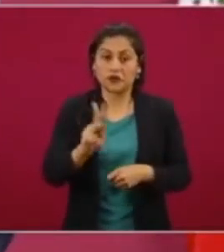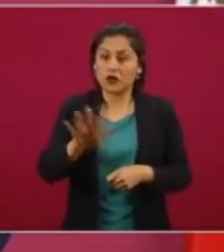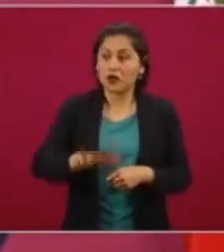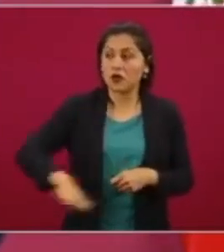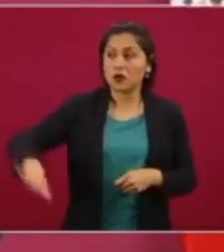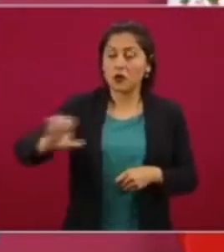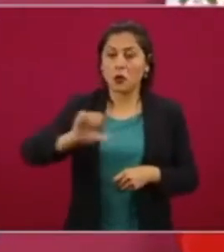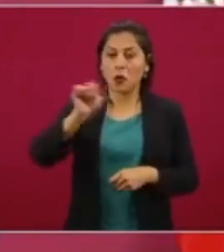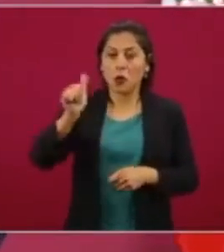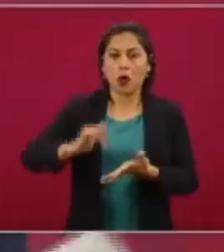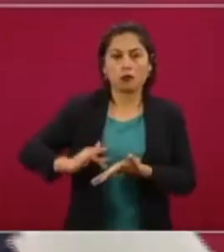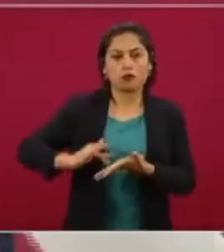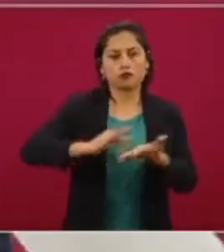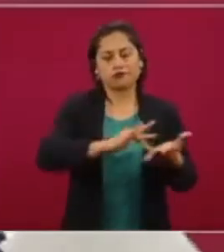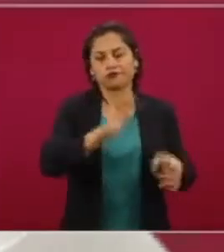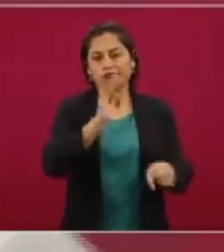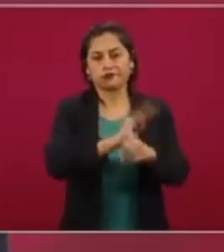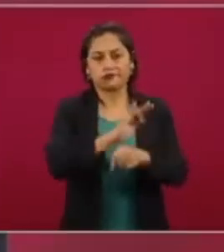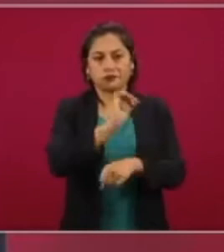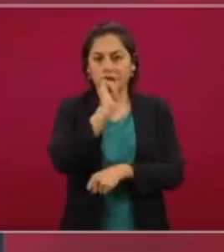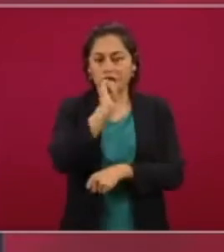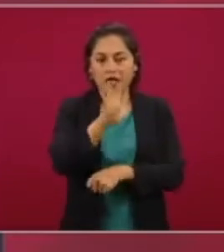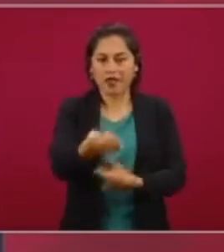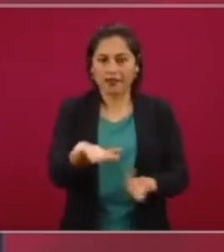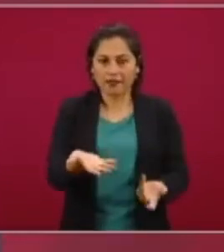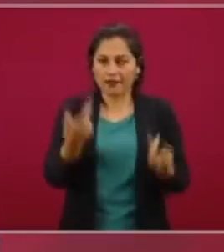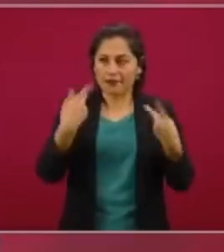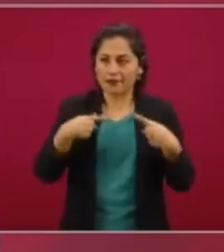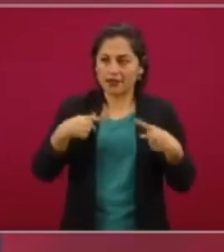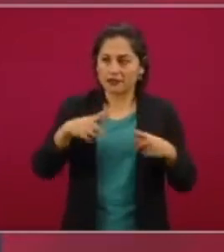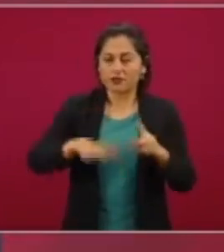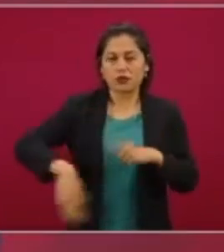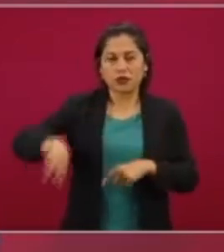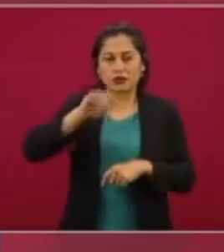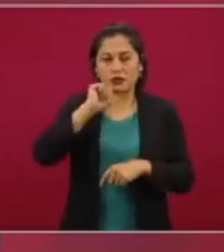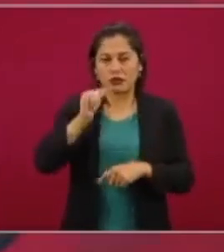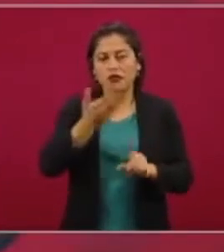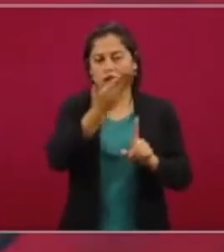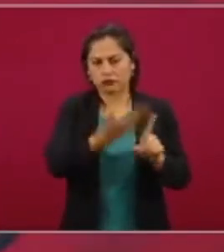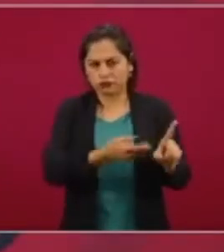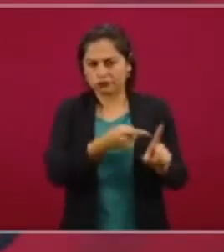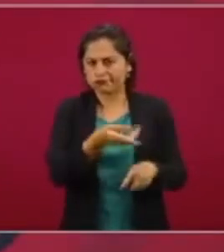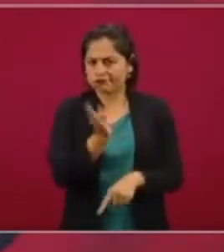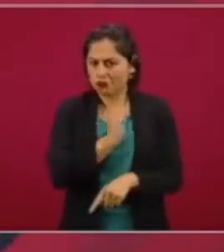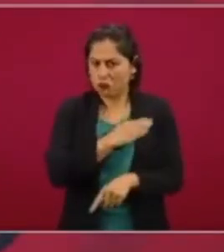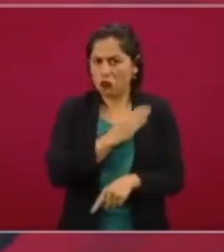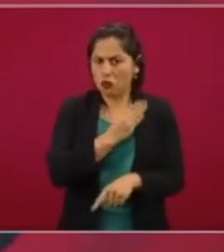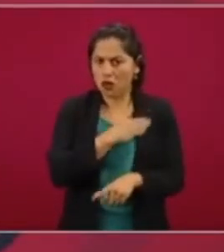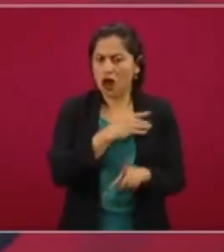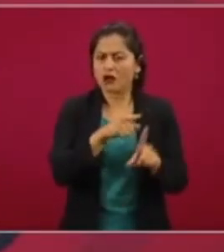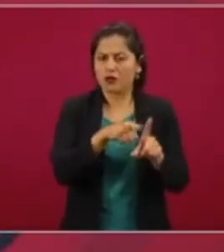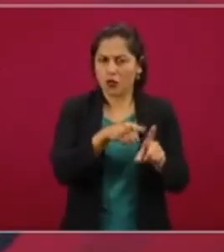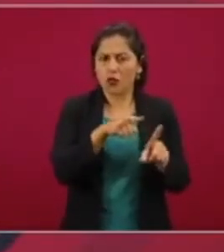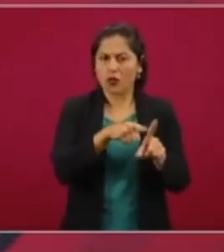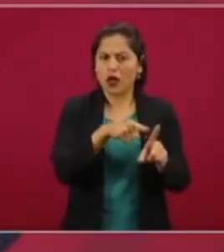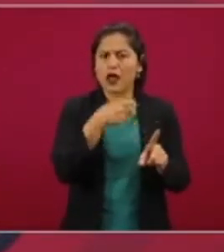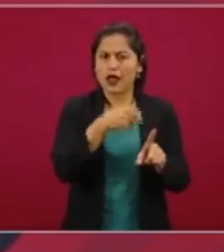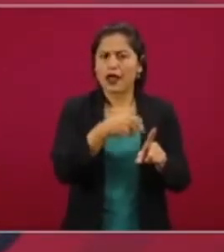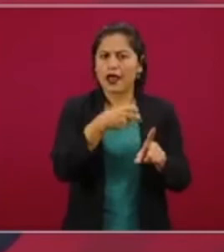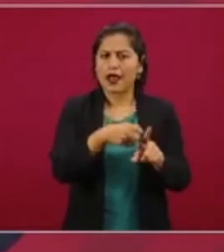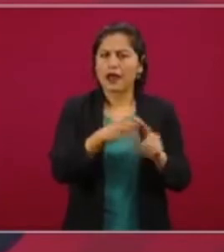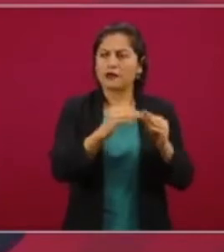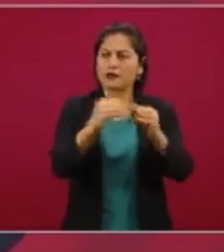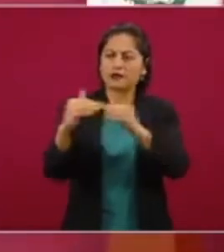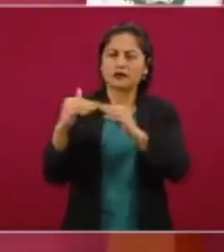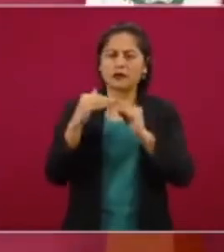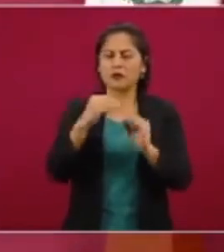popular. Un hombre bueno, sacrificado apóstol de la democracia, un